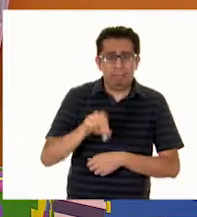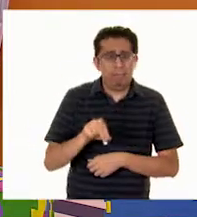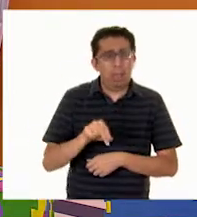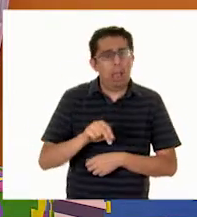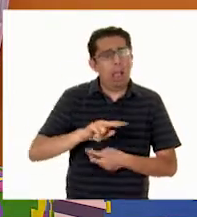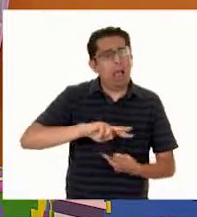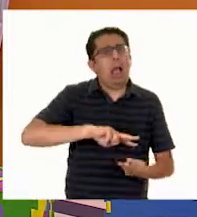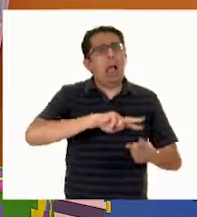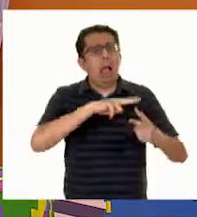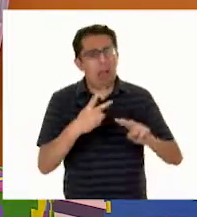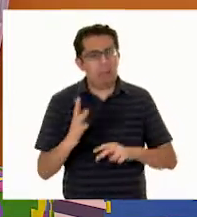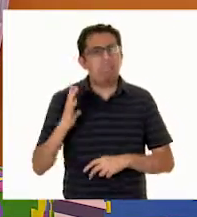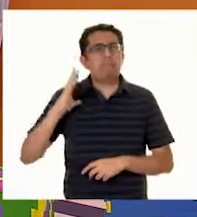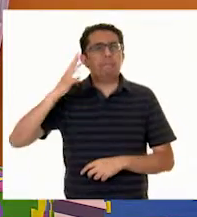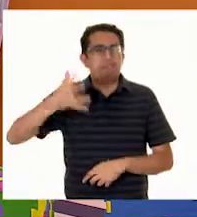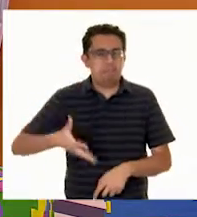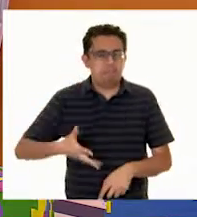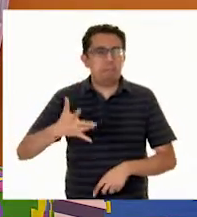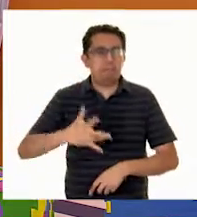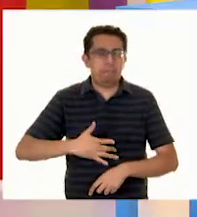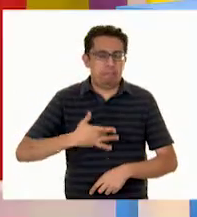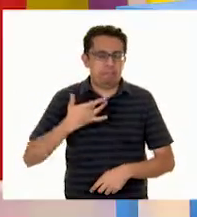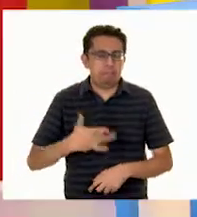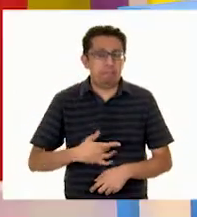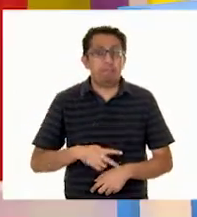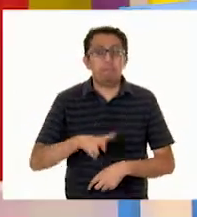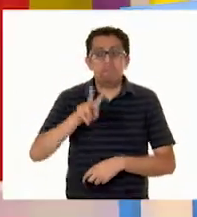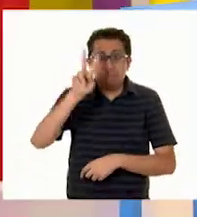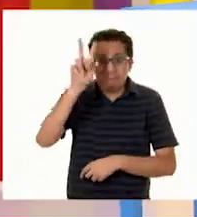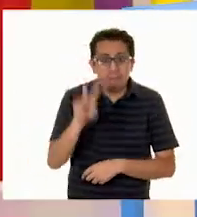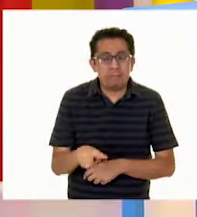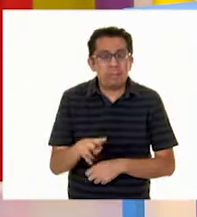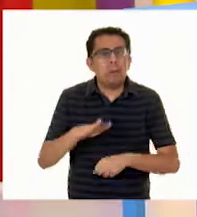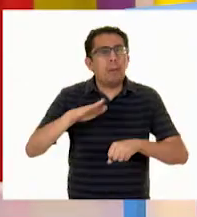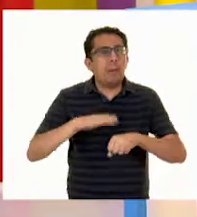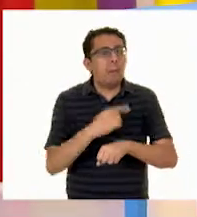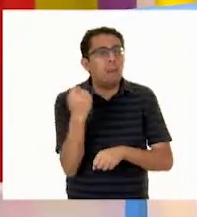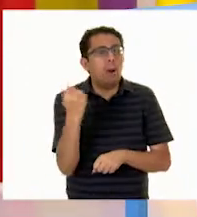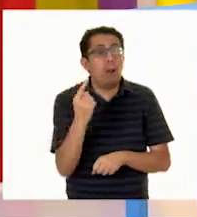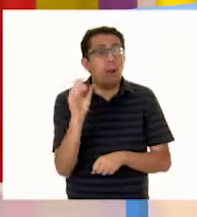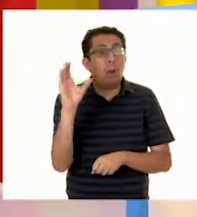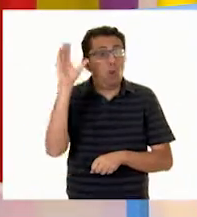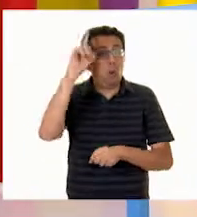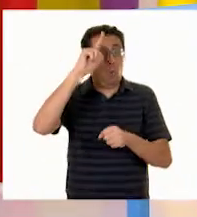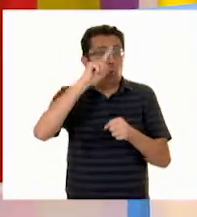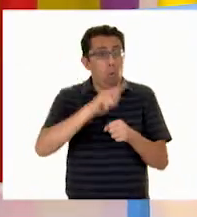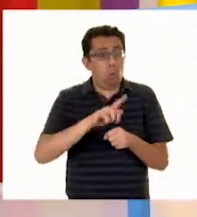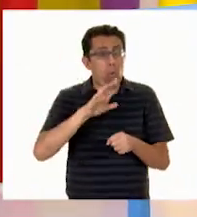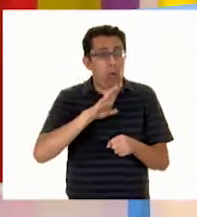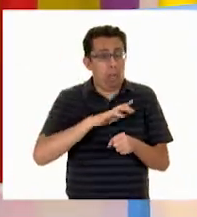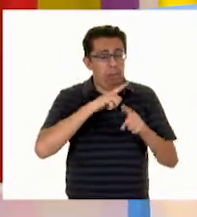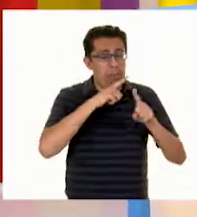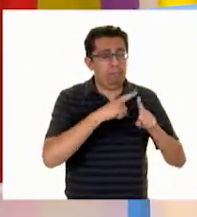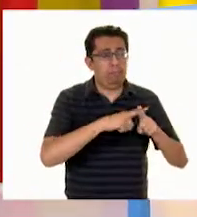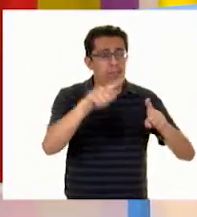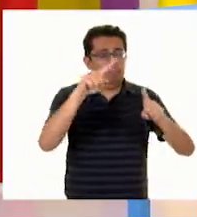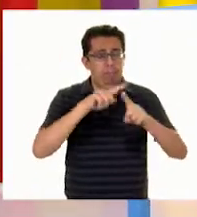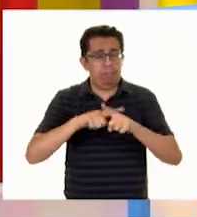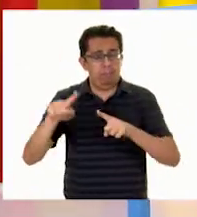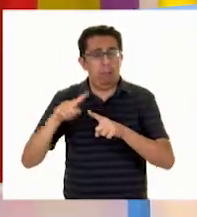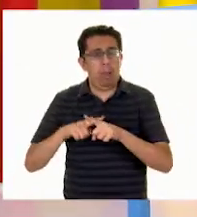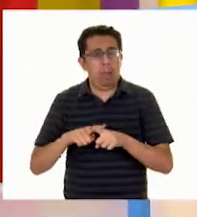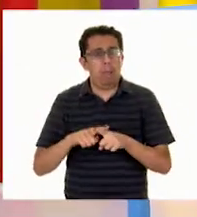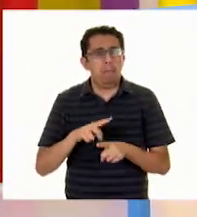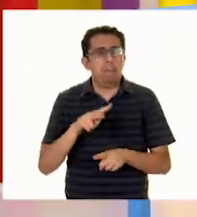signo de orgullo ¿Verdad? Así es Así es Porque toda nuestra cultura Que tiene muchas variantes Y que